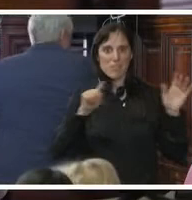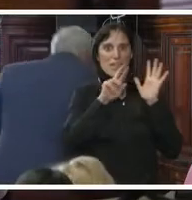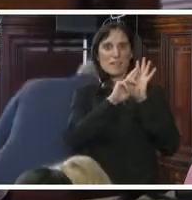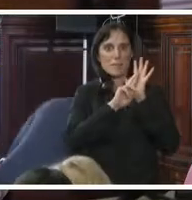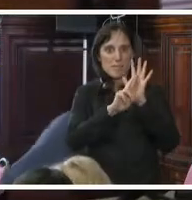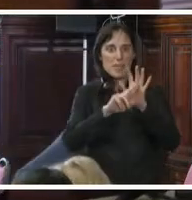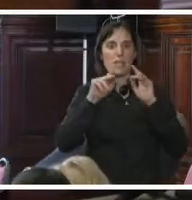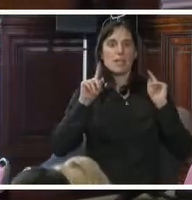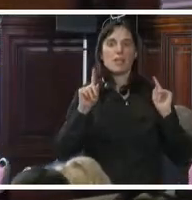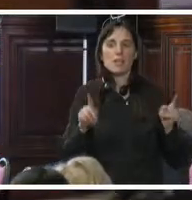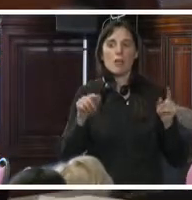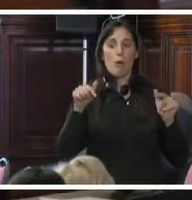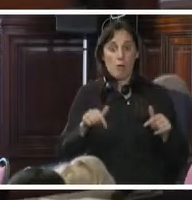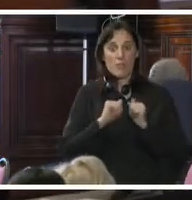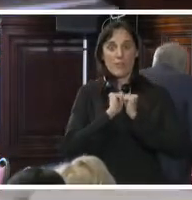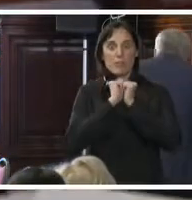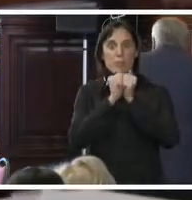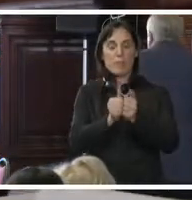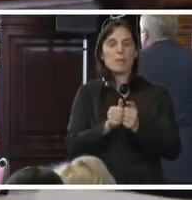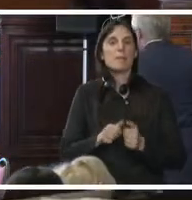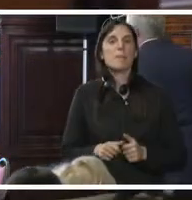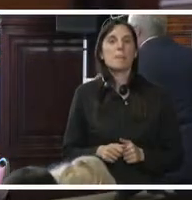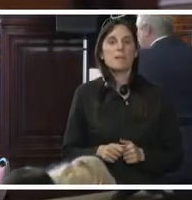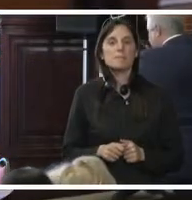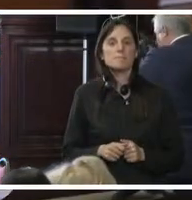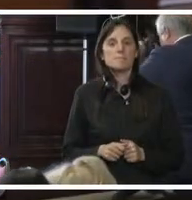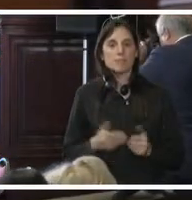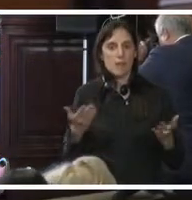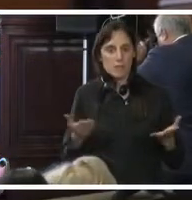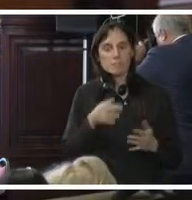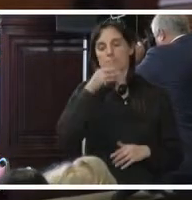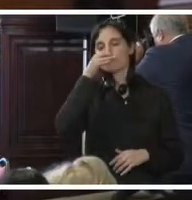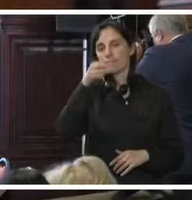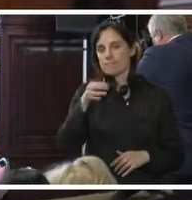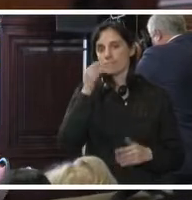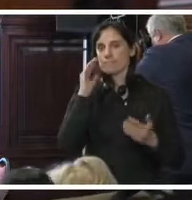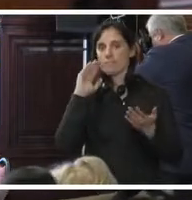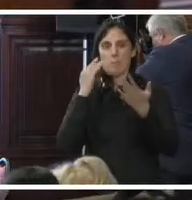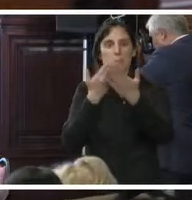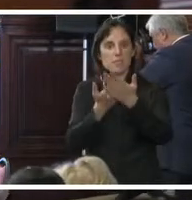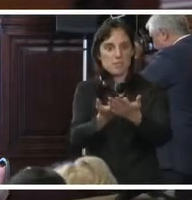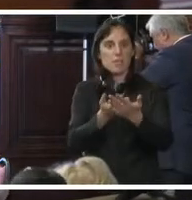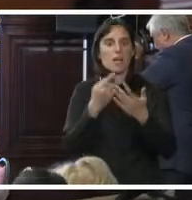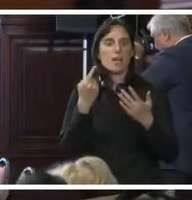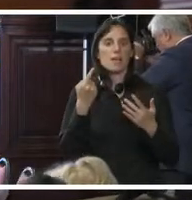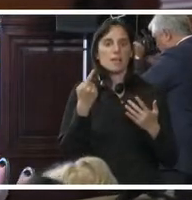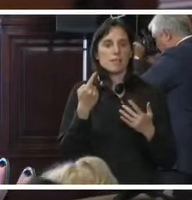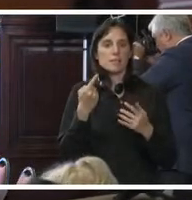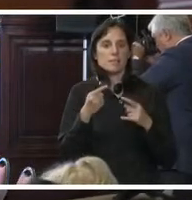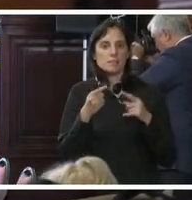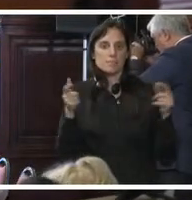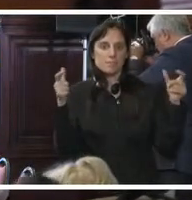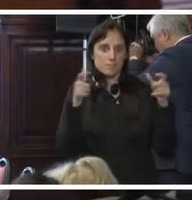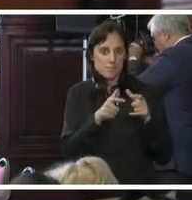que nos acompañan, van a hacer una presentación a lo largo de la sesión y bueno,